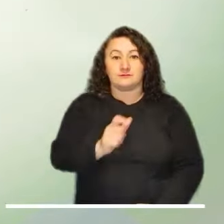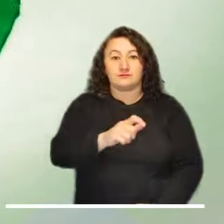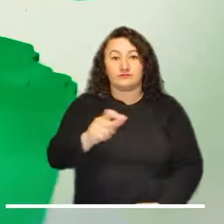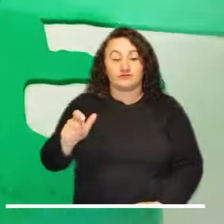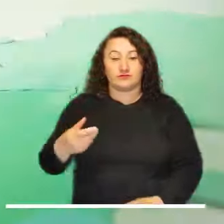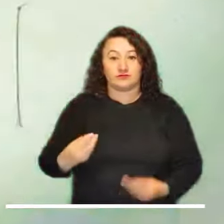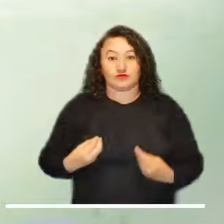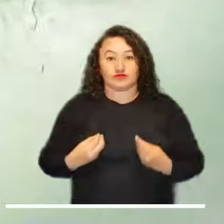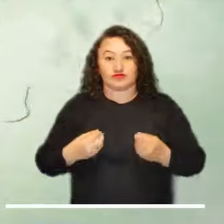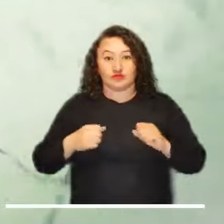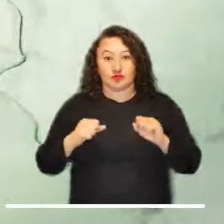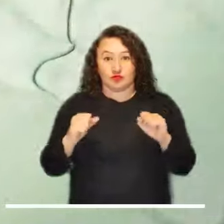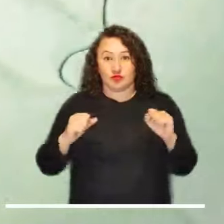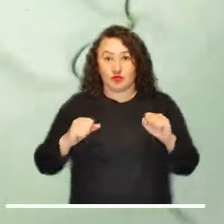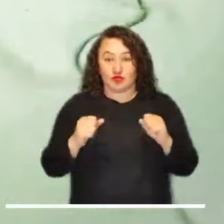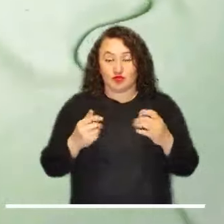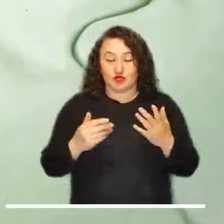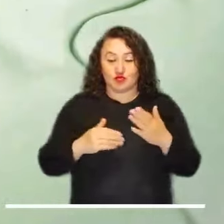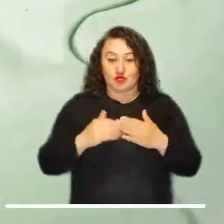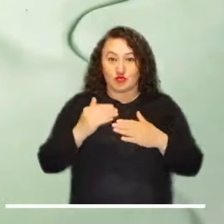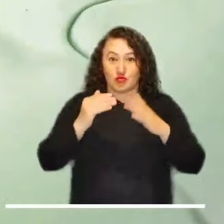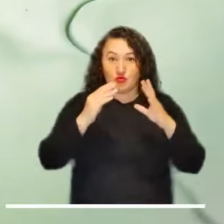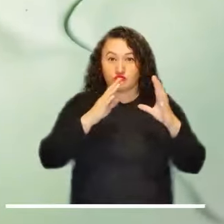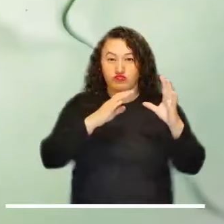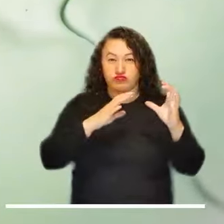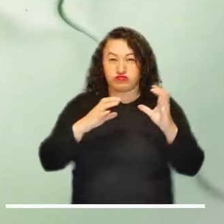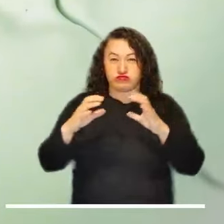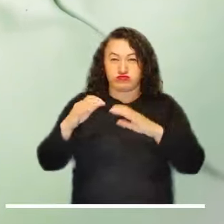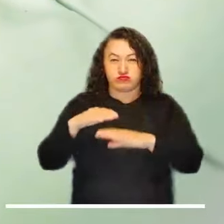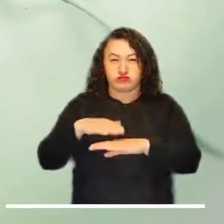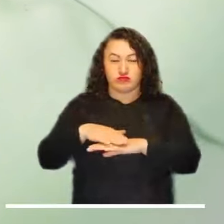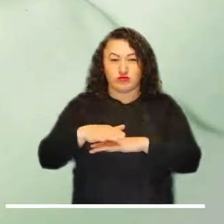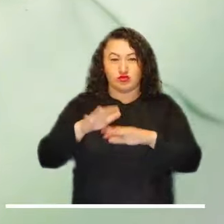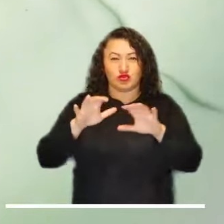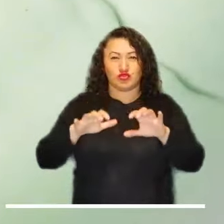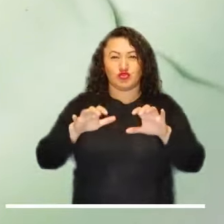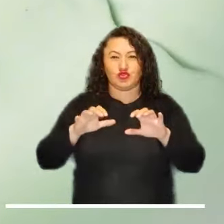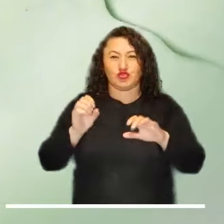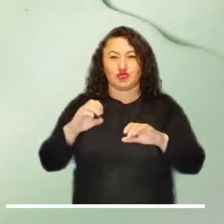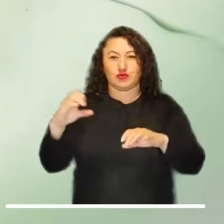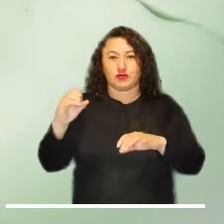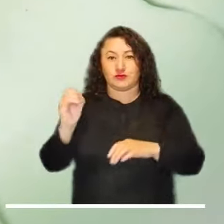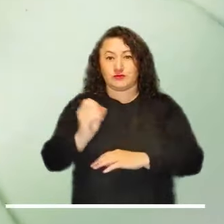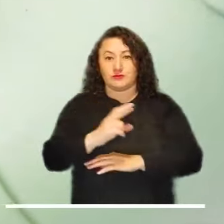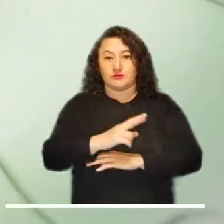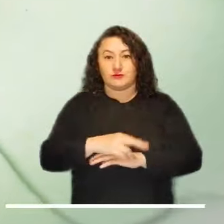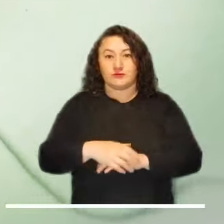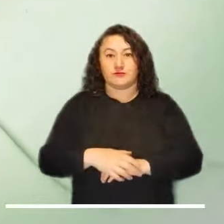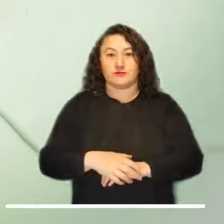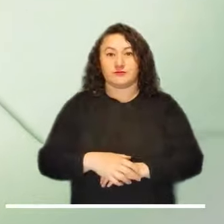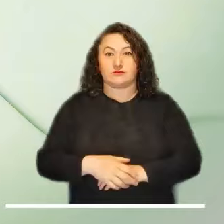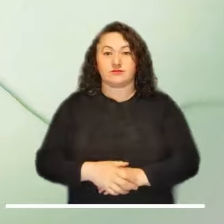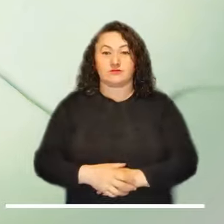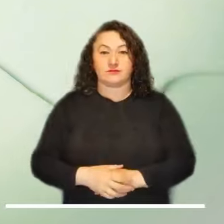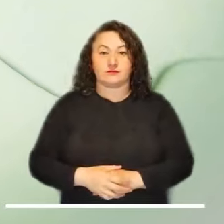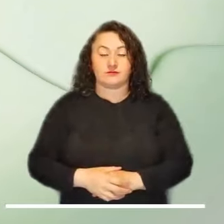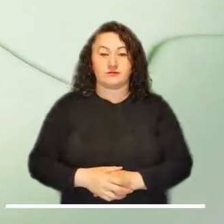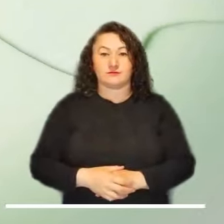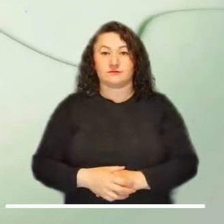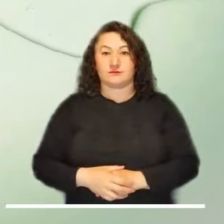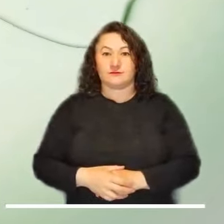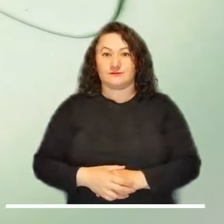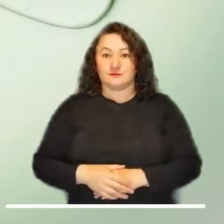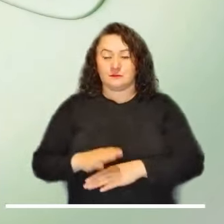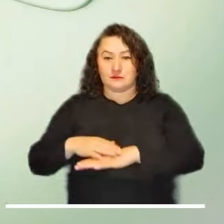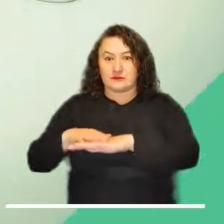Los capitalinos iniciarán el día entre varios sistemas nublados que provocarán lloviznas al occidente y oriente.